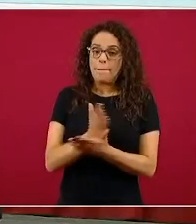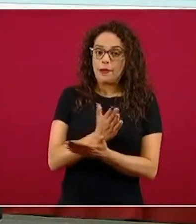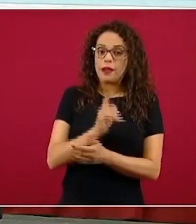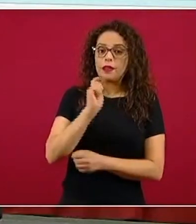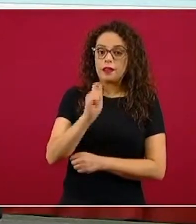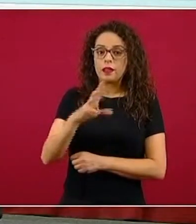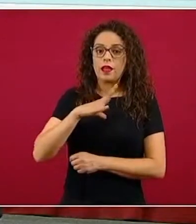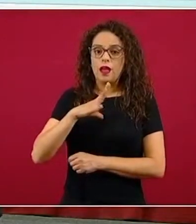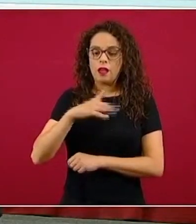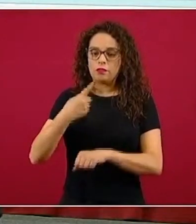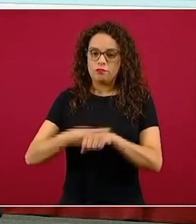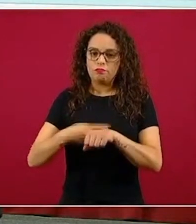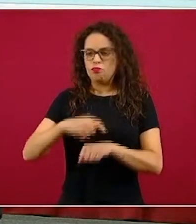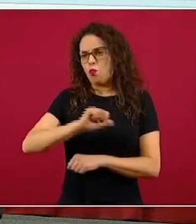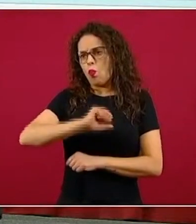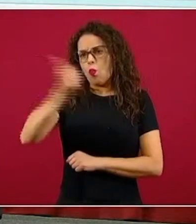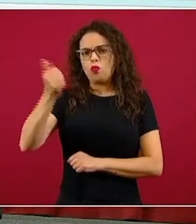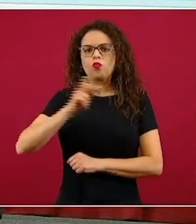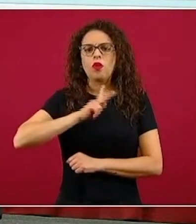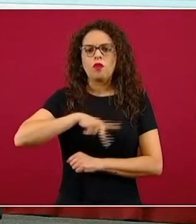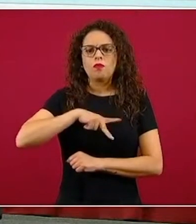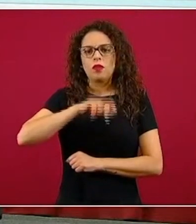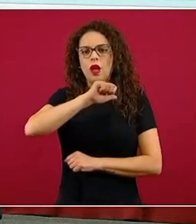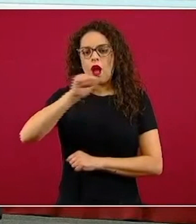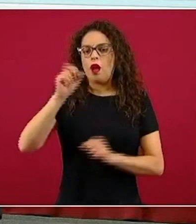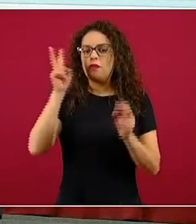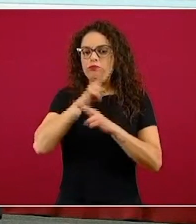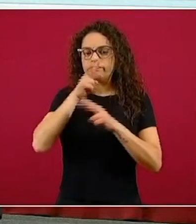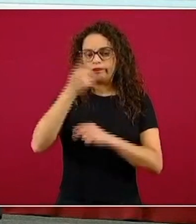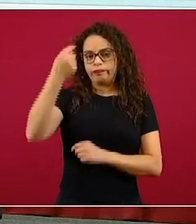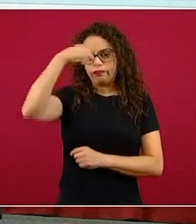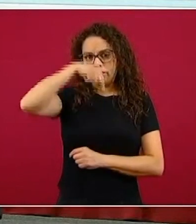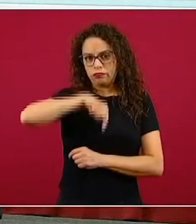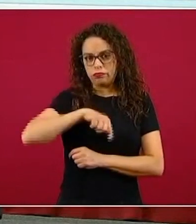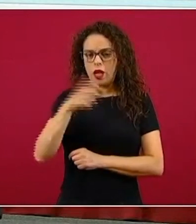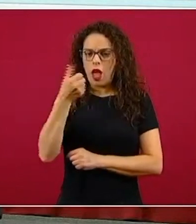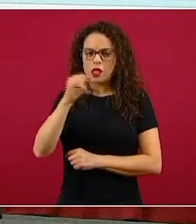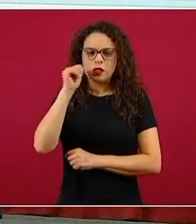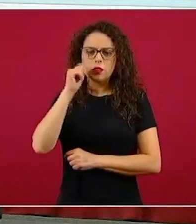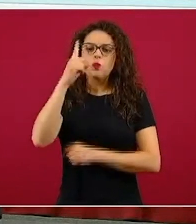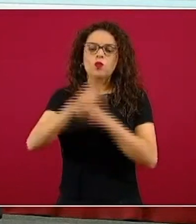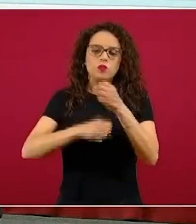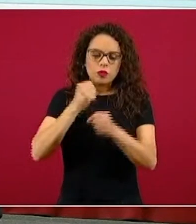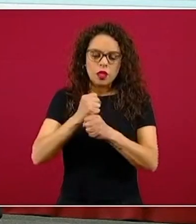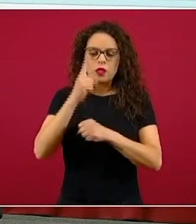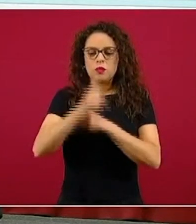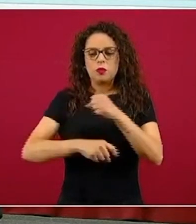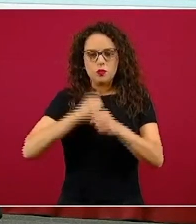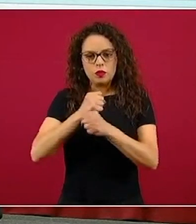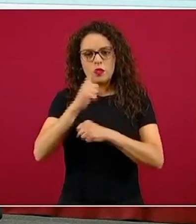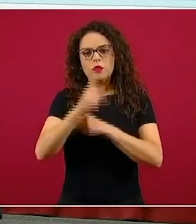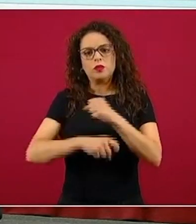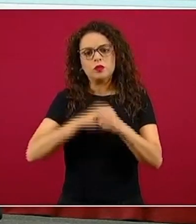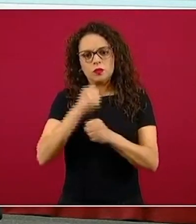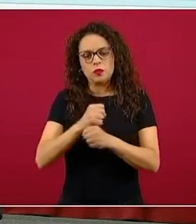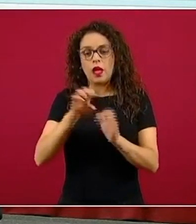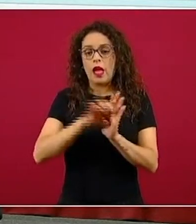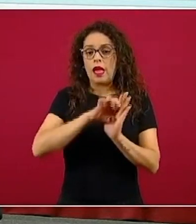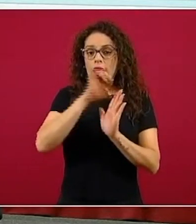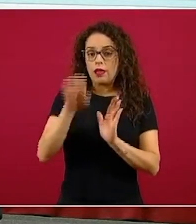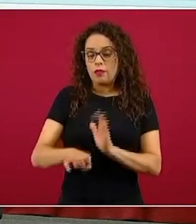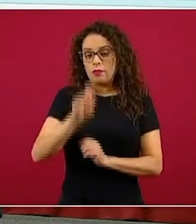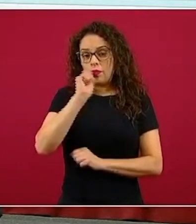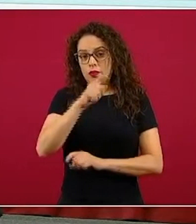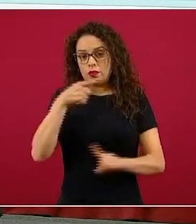confirmados de la enfermedad provocada por el coronavirus SARS-CoV-2. En el reporte técnico diario sobre el avance de la pandemia en México, el director